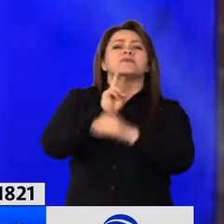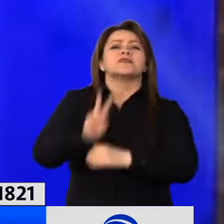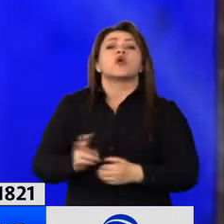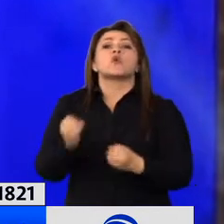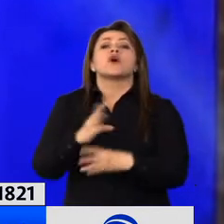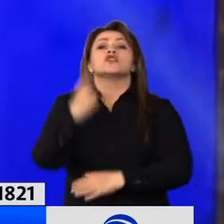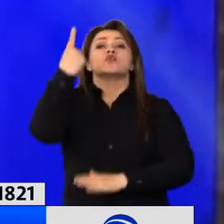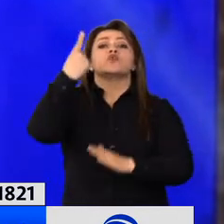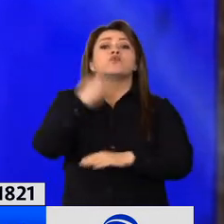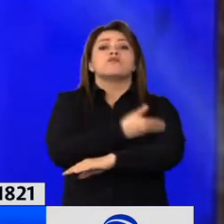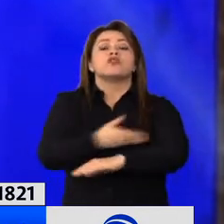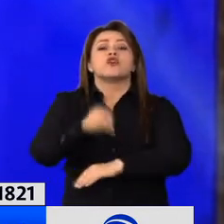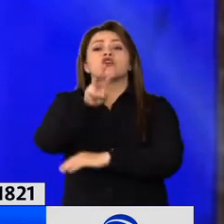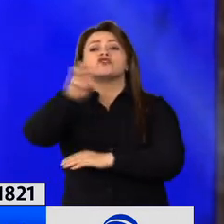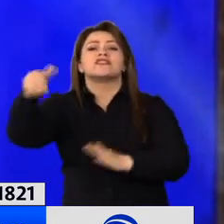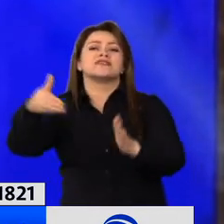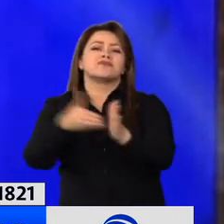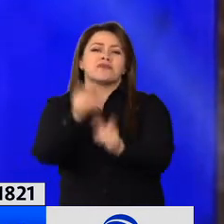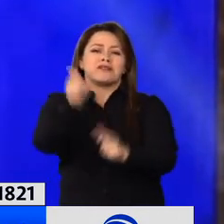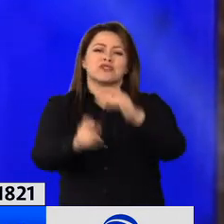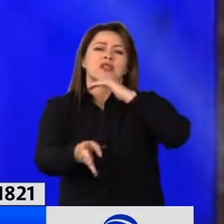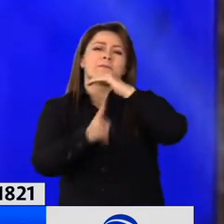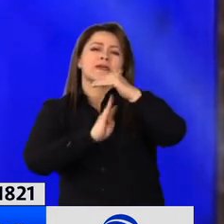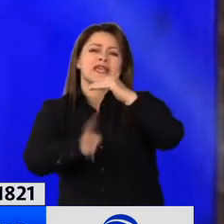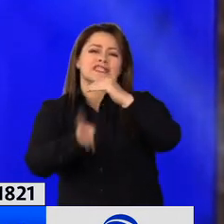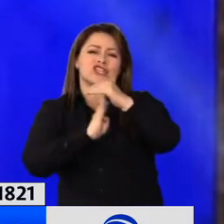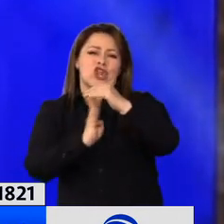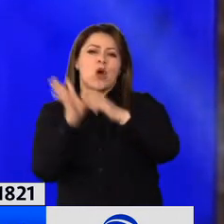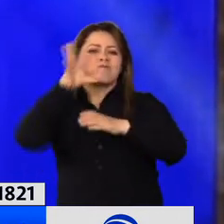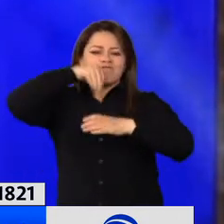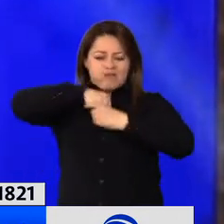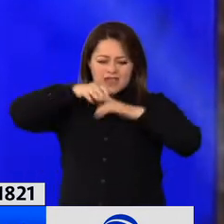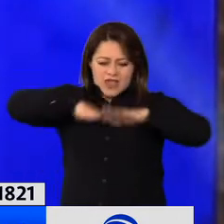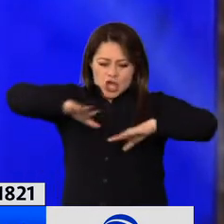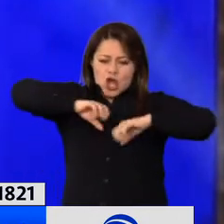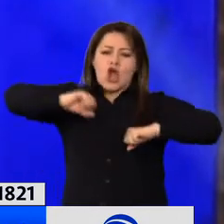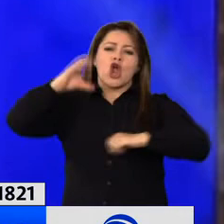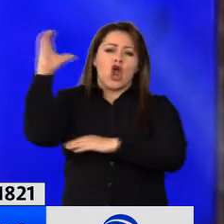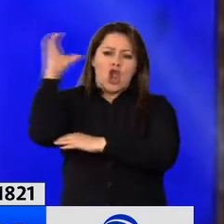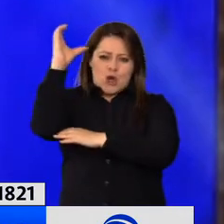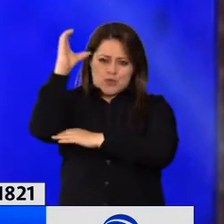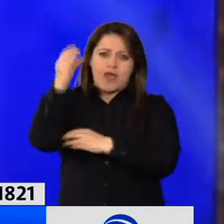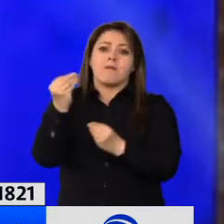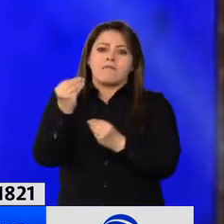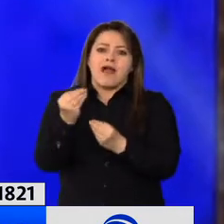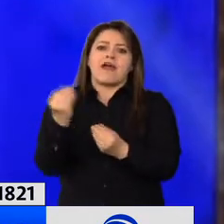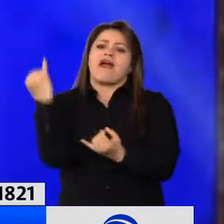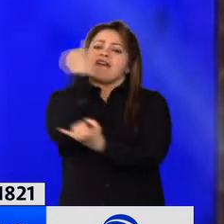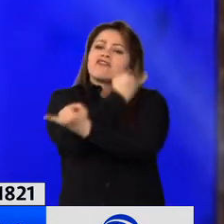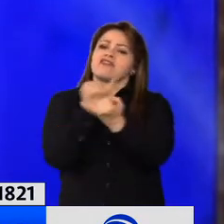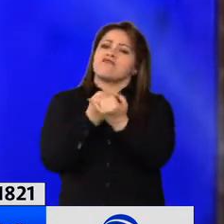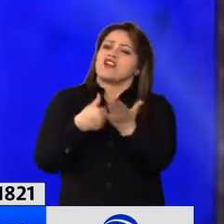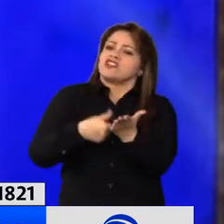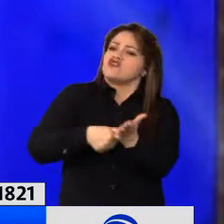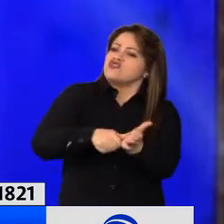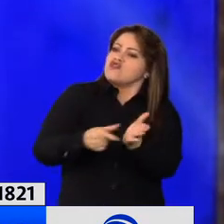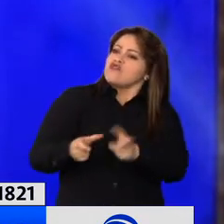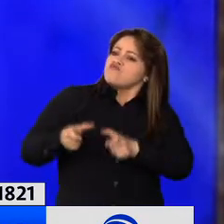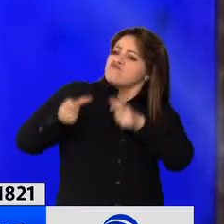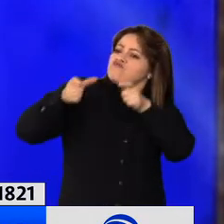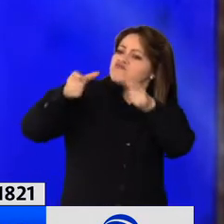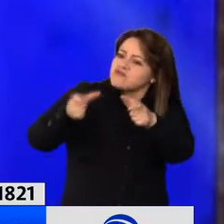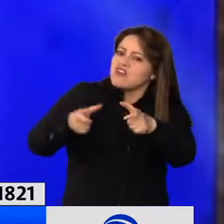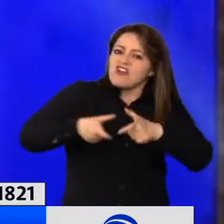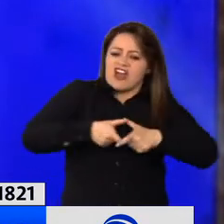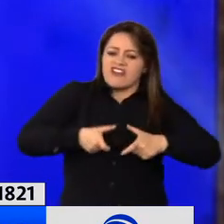800 mil migrantes en nuestro territorio, para que tengan su identificación, para